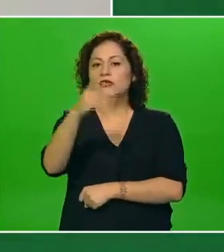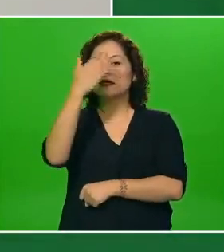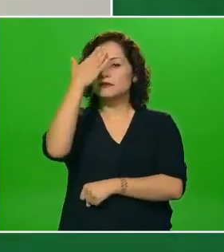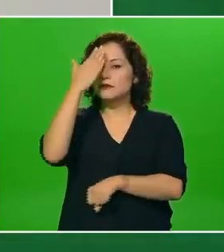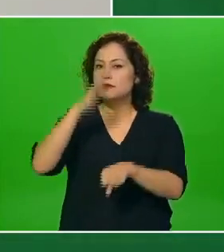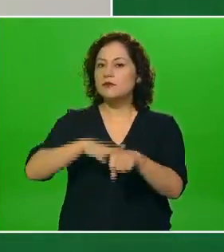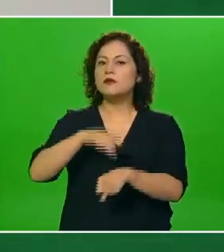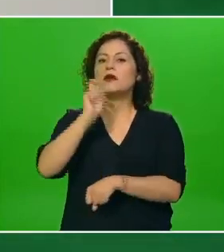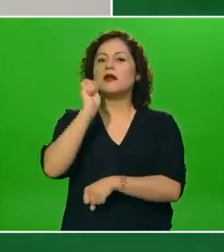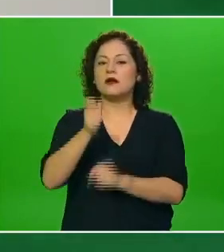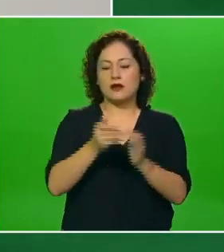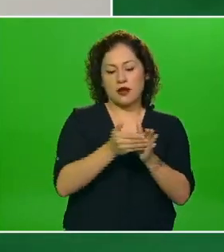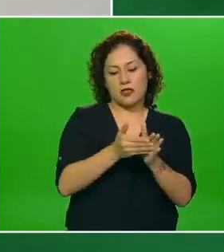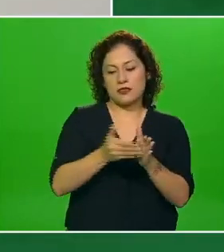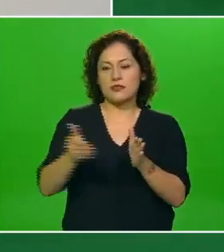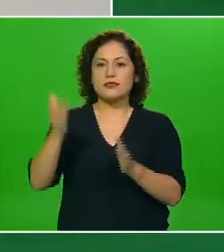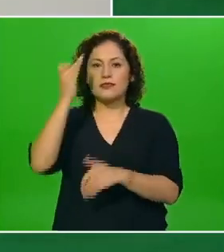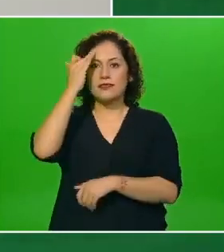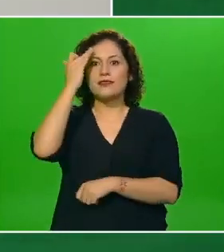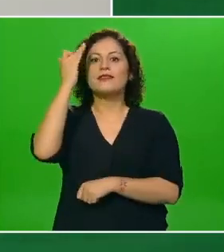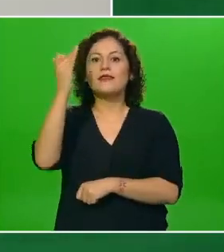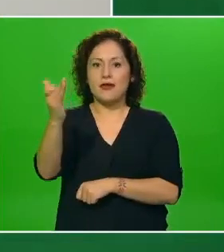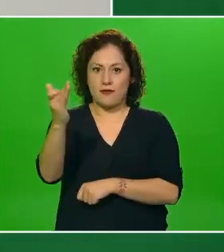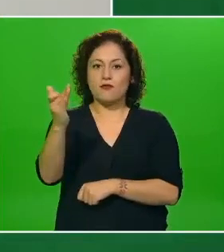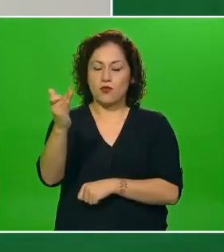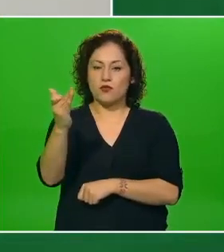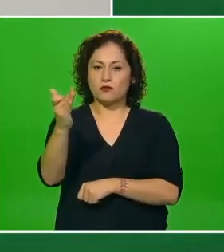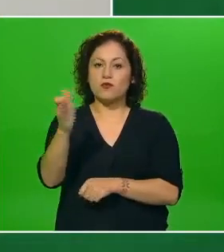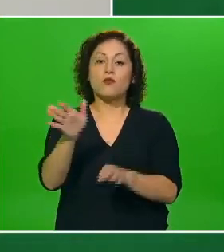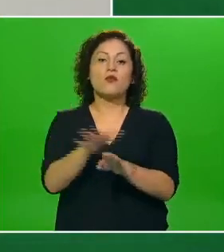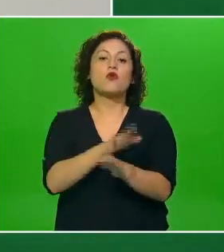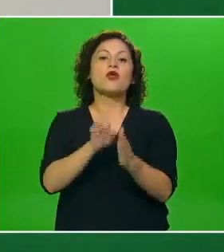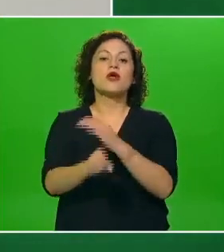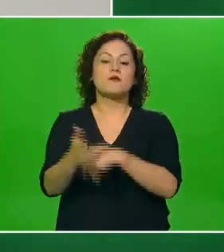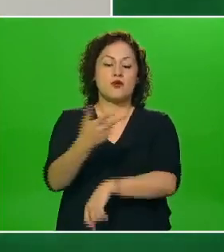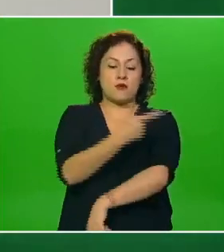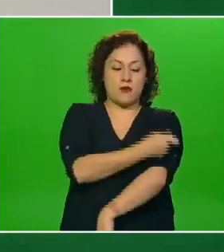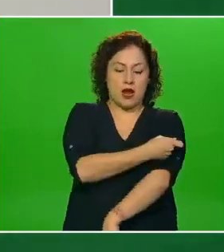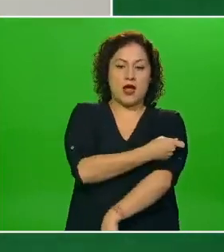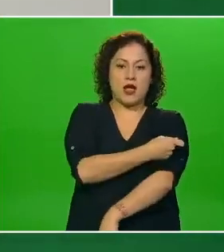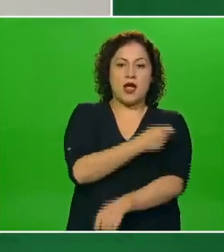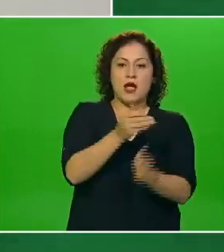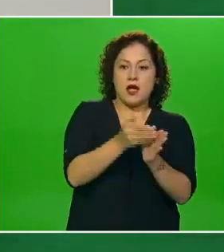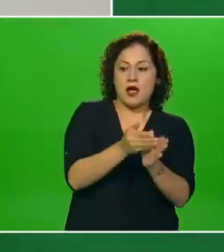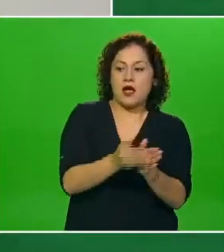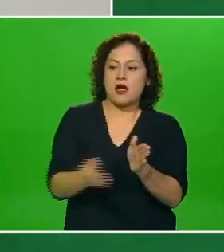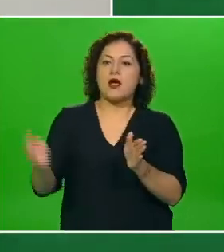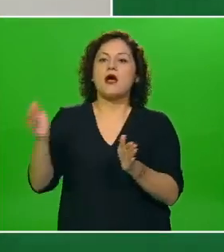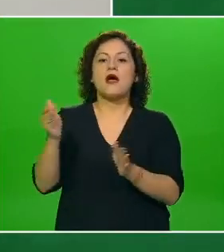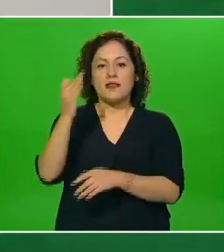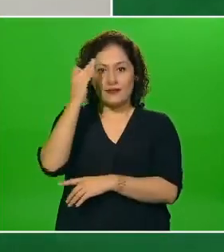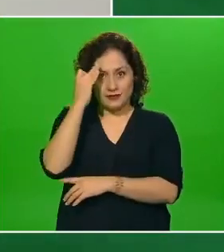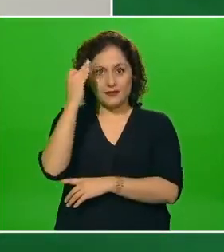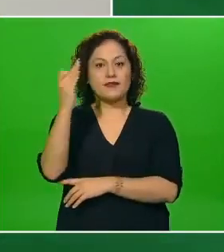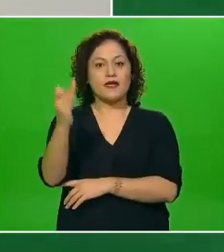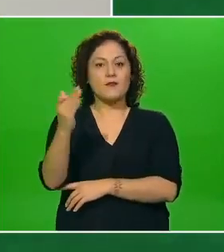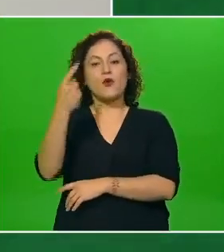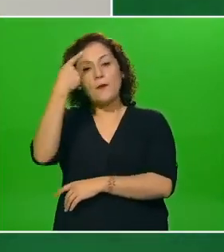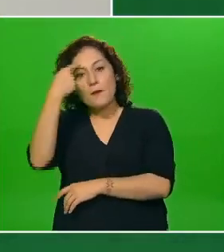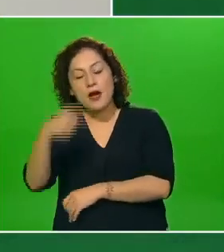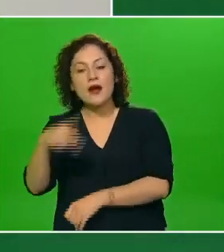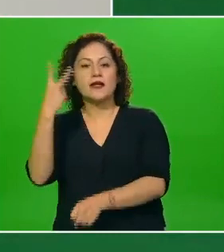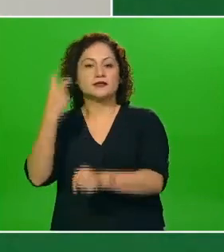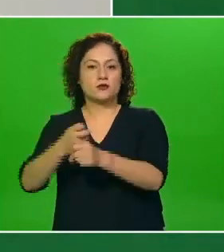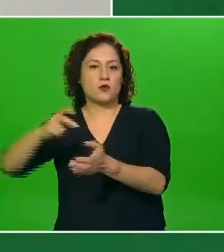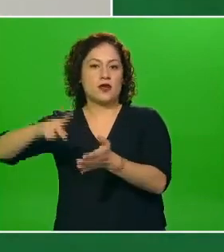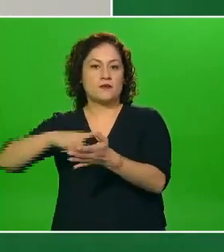se debe de cumplir una temporalidad mínima entre la primera y la segunda dosis y tenemos vacunas que en su momento esa